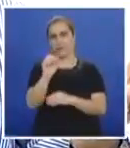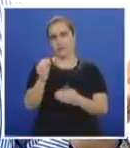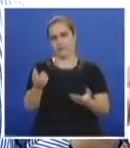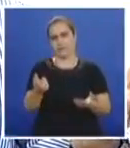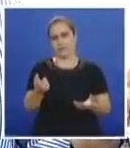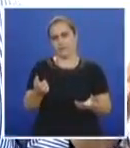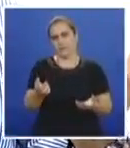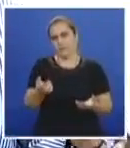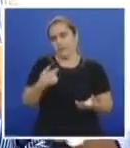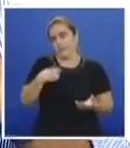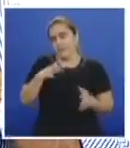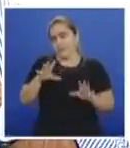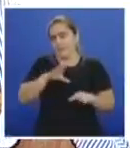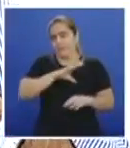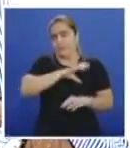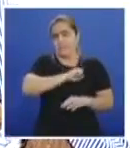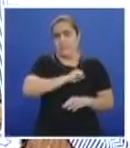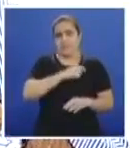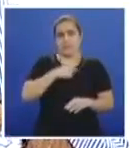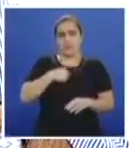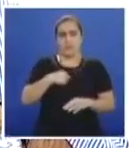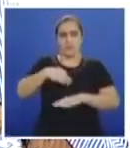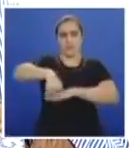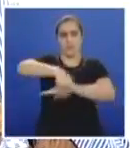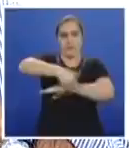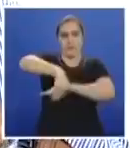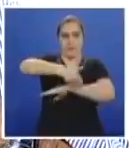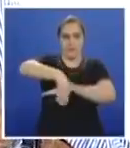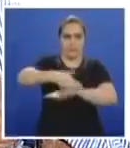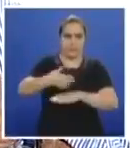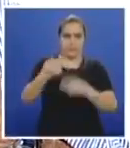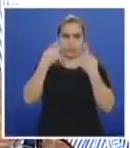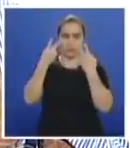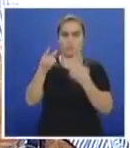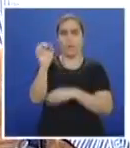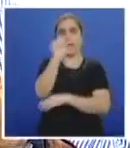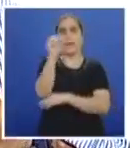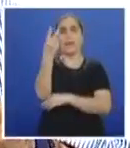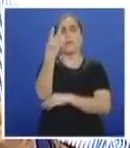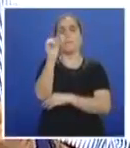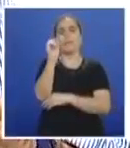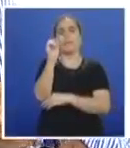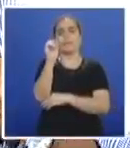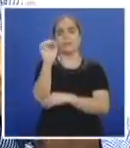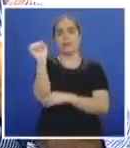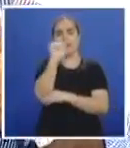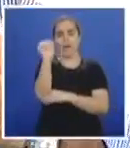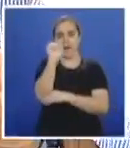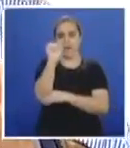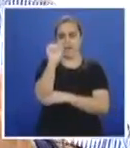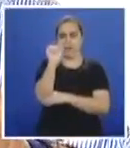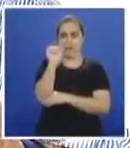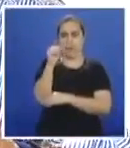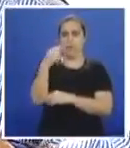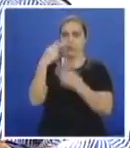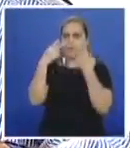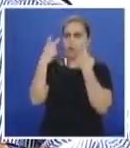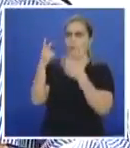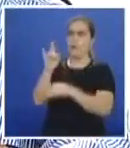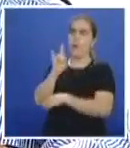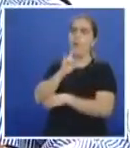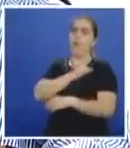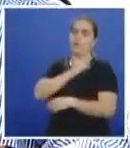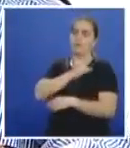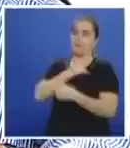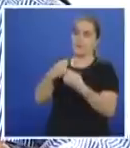uno le da mucho pesar. Yo me mantengo en la calle y de 20 carros que están entrando a las universidades o saliendo a las